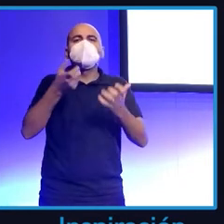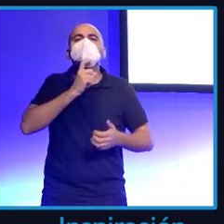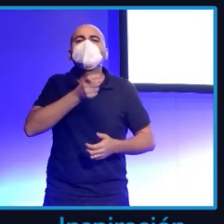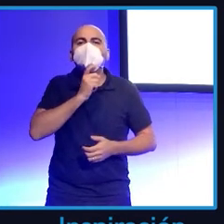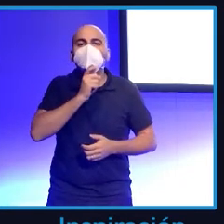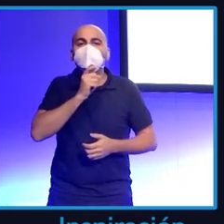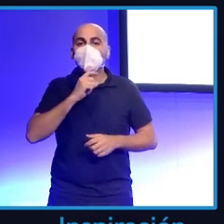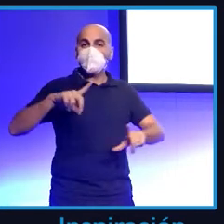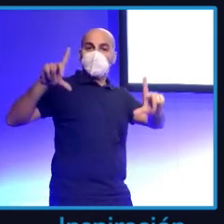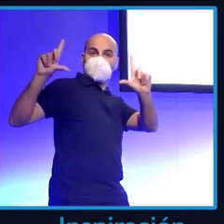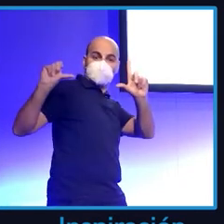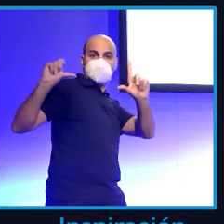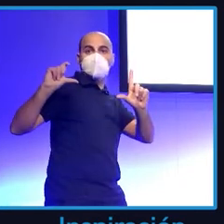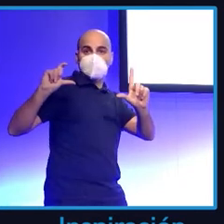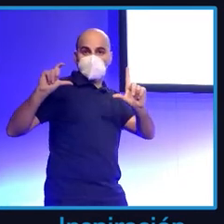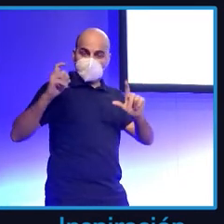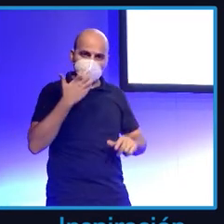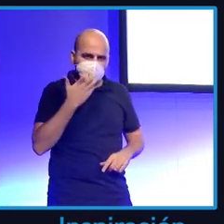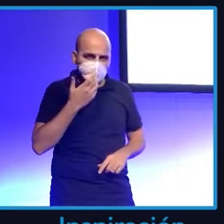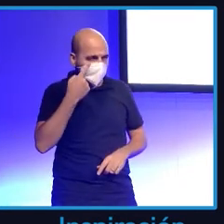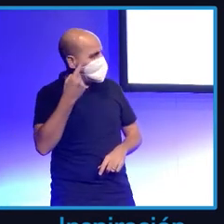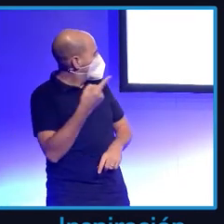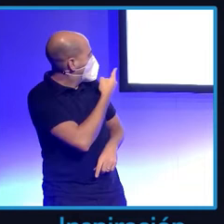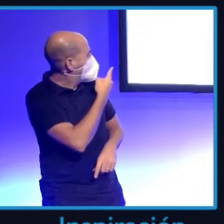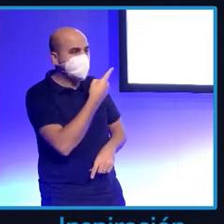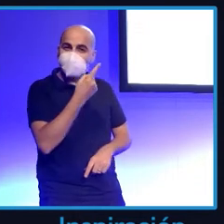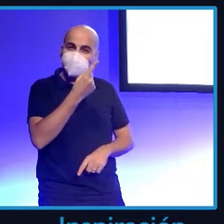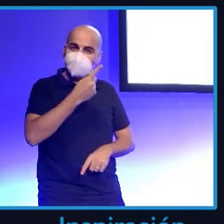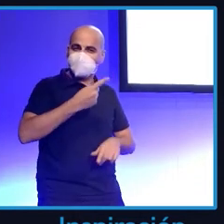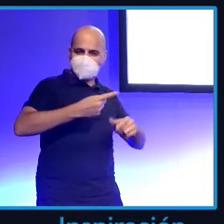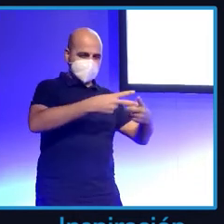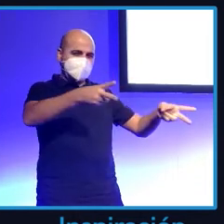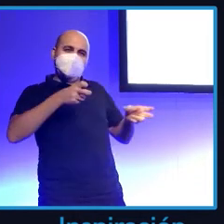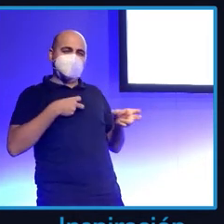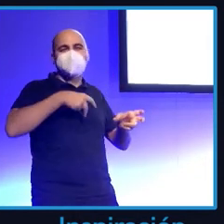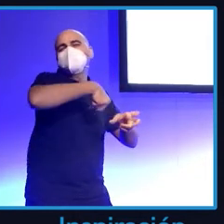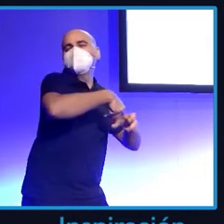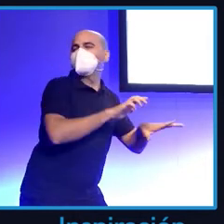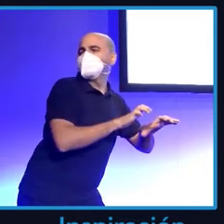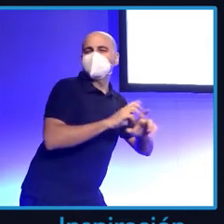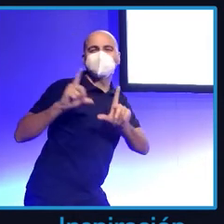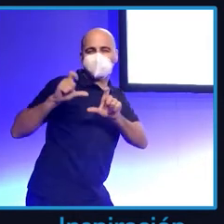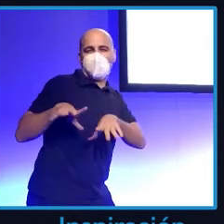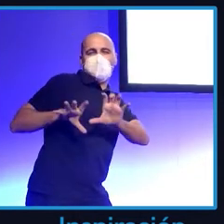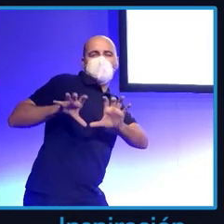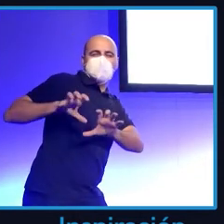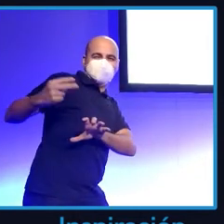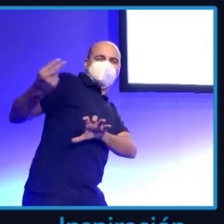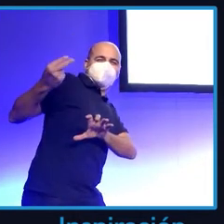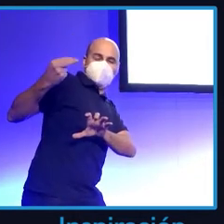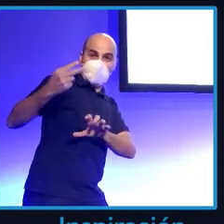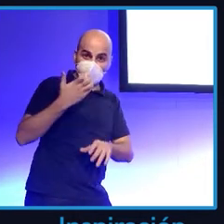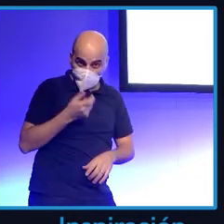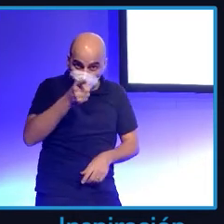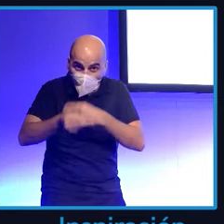No, esto es muy serio. Porque es un trabajo. Fijaos las fotos que hay ahí. ¿Esas fotos os salen a vosotros así? No. Eso es un trabajo, lo que hay detrás.